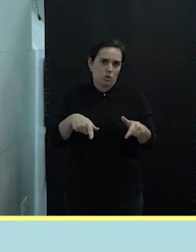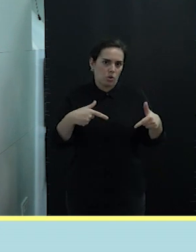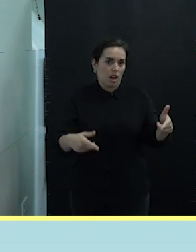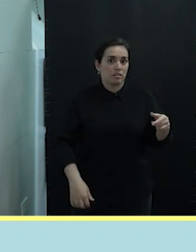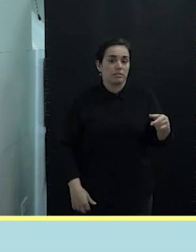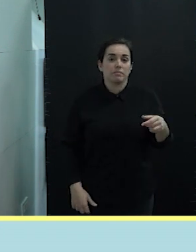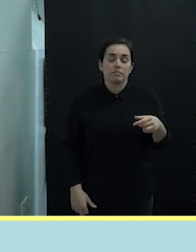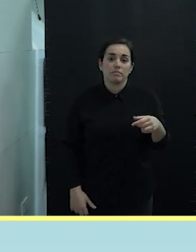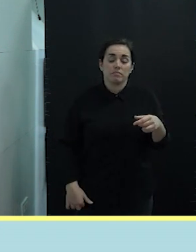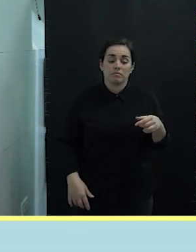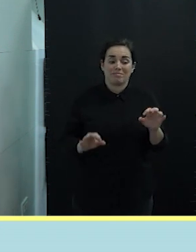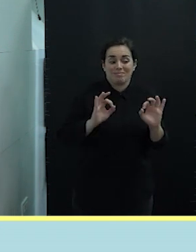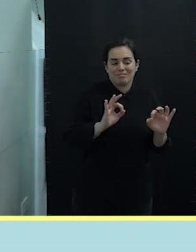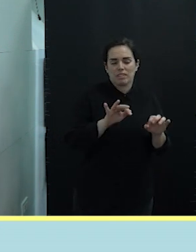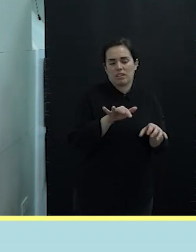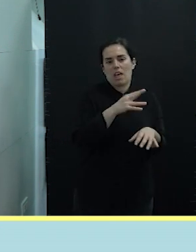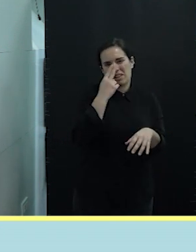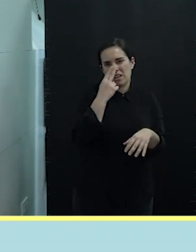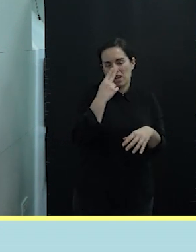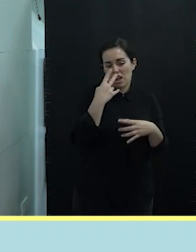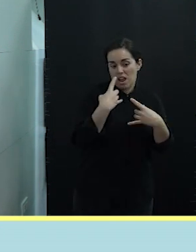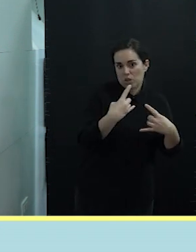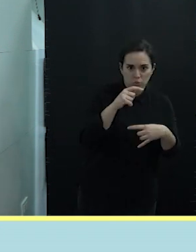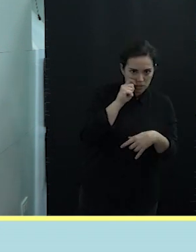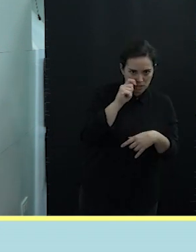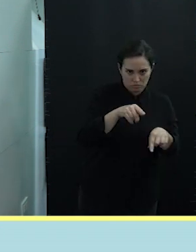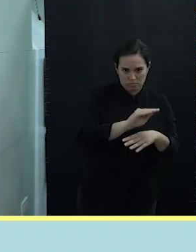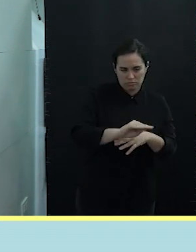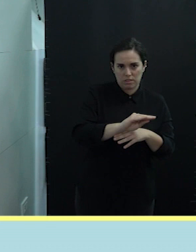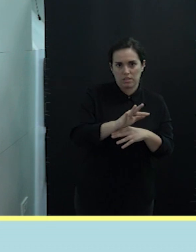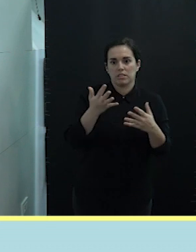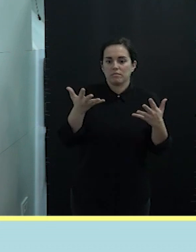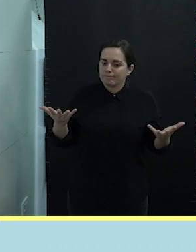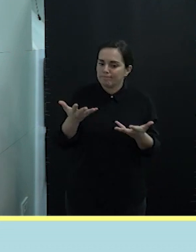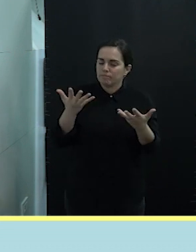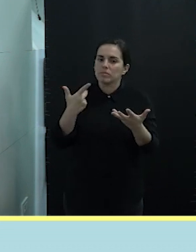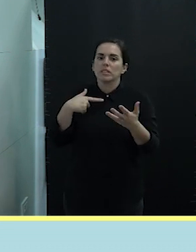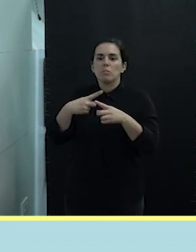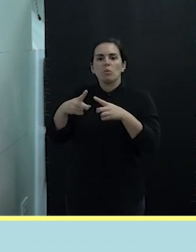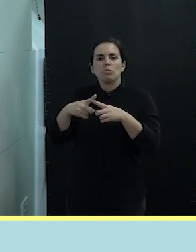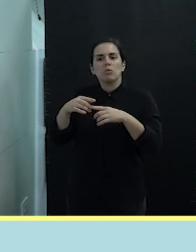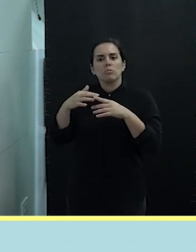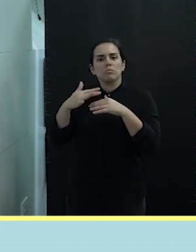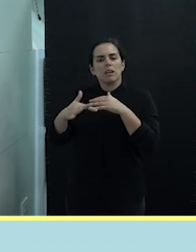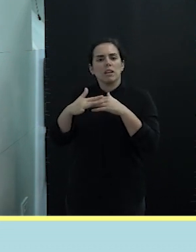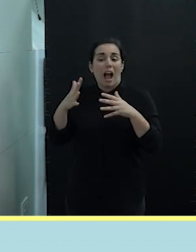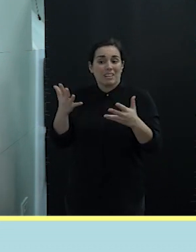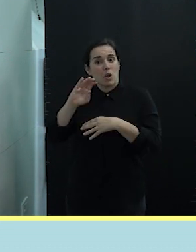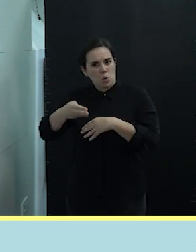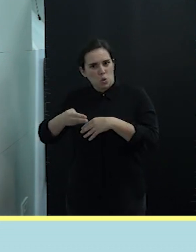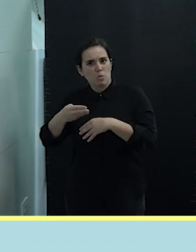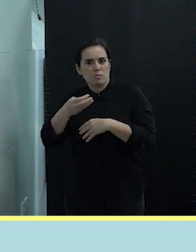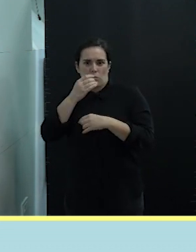las de interés turístico. Por tanto, la promoción del turismo marinero a través del Club de Producto Turístico Buenamar, Canarias, en